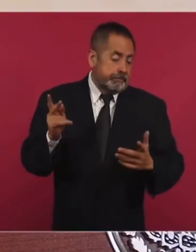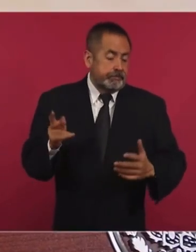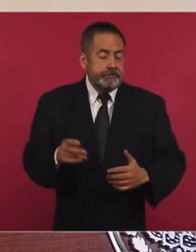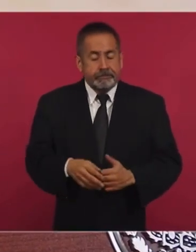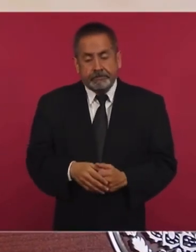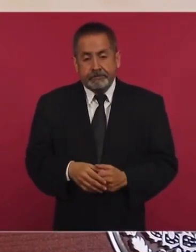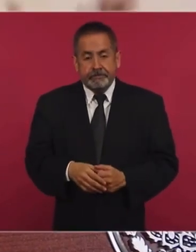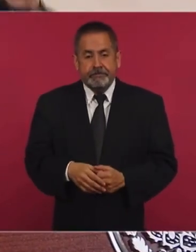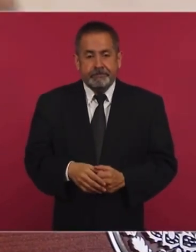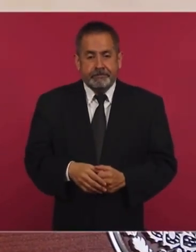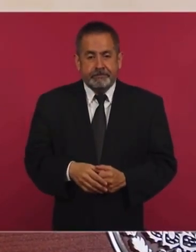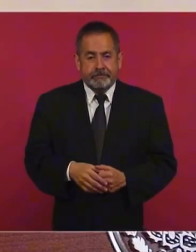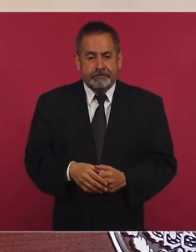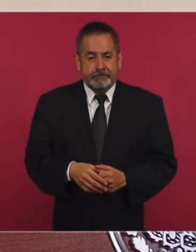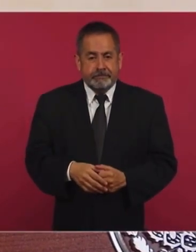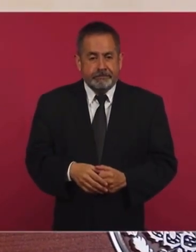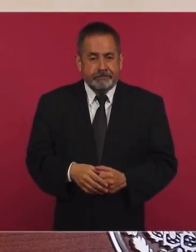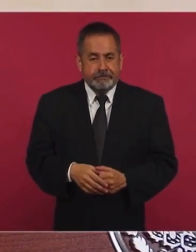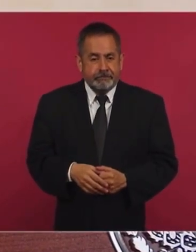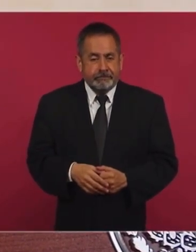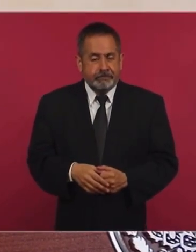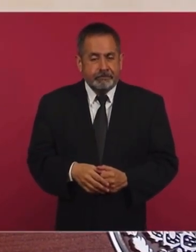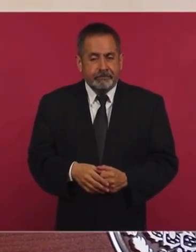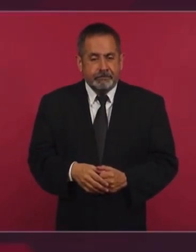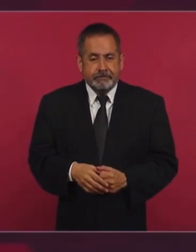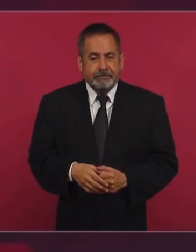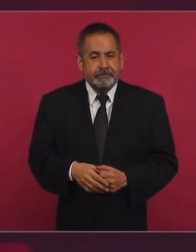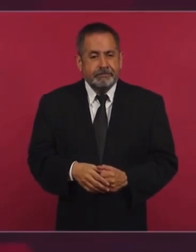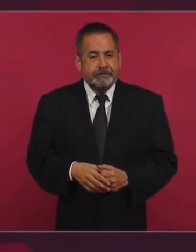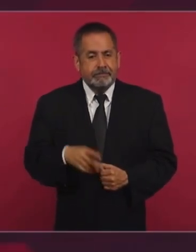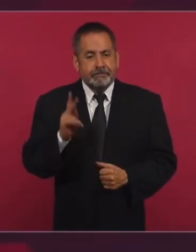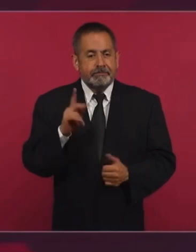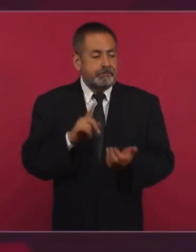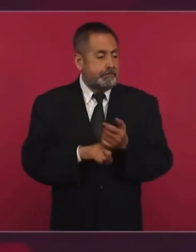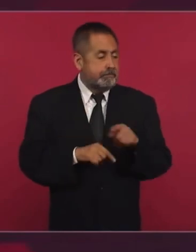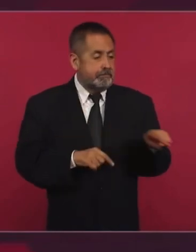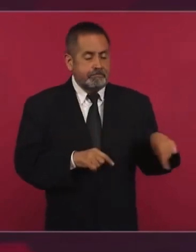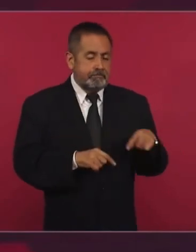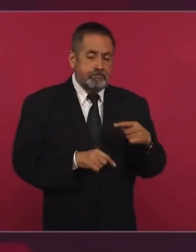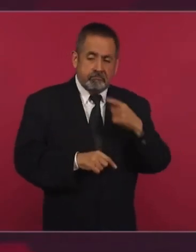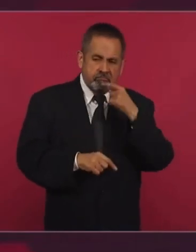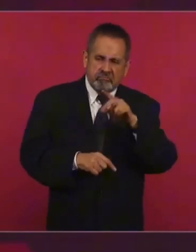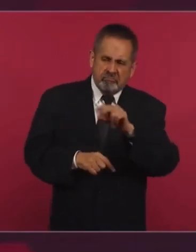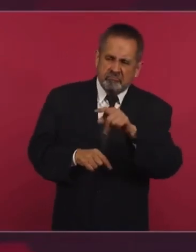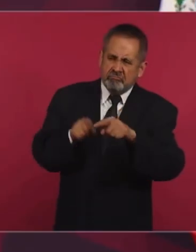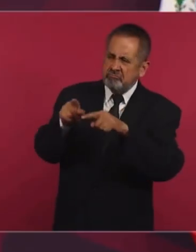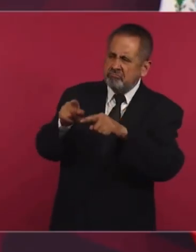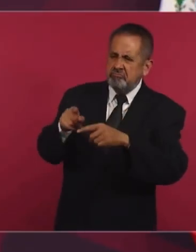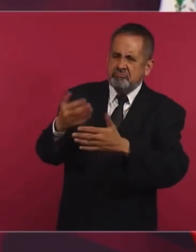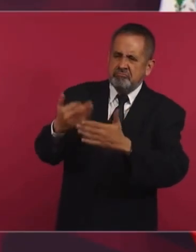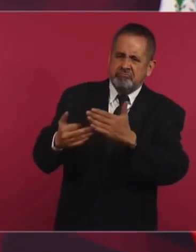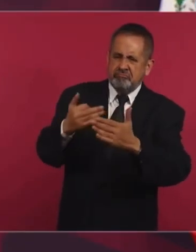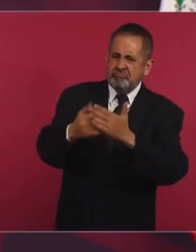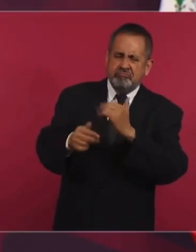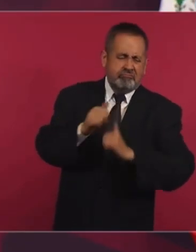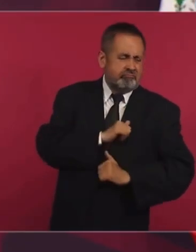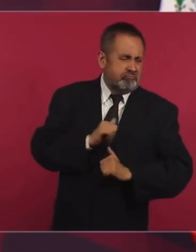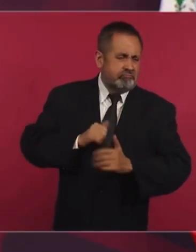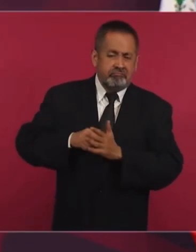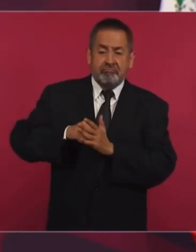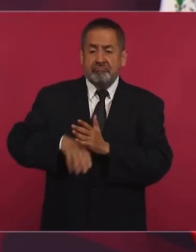ahora es sostener de que no